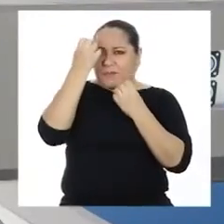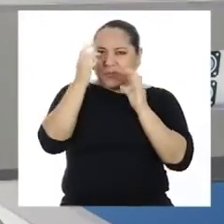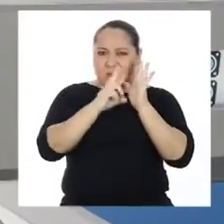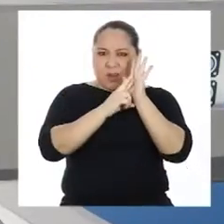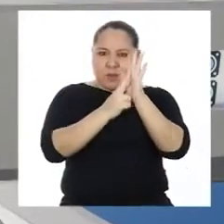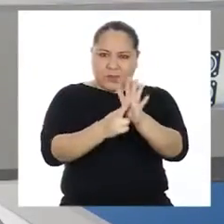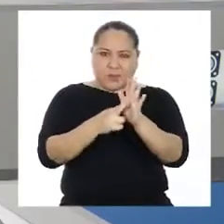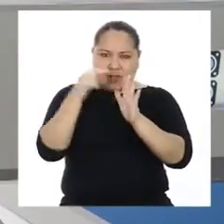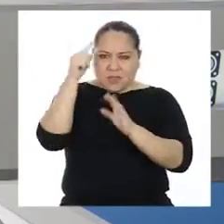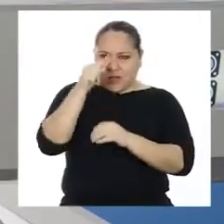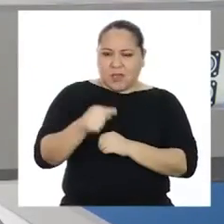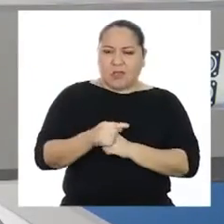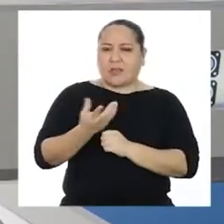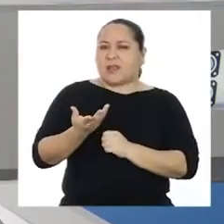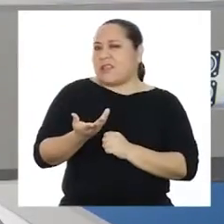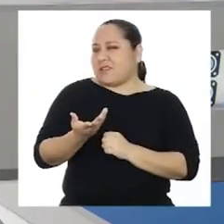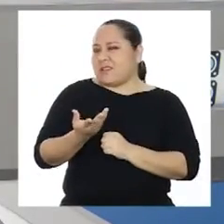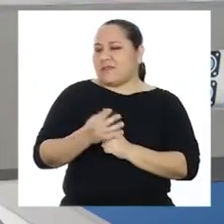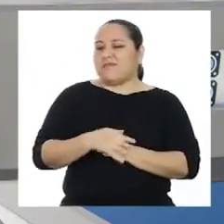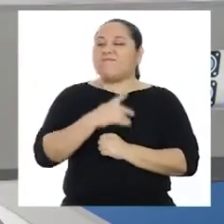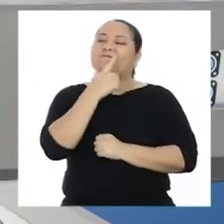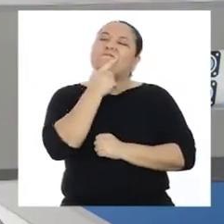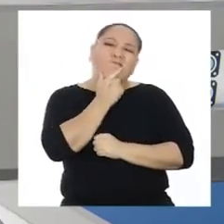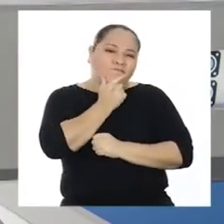datos representan las frecuencias?